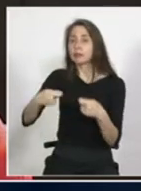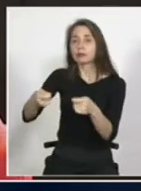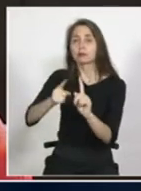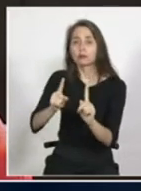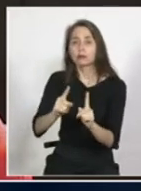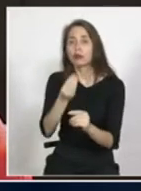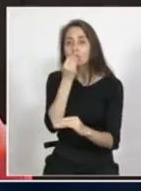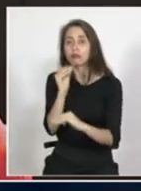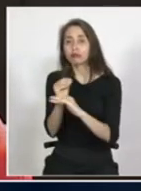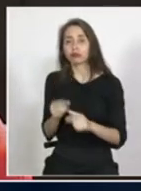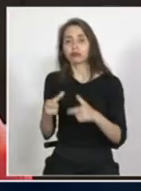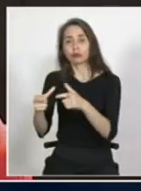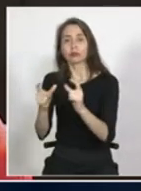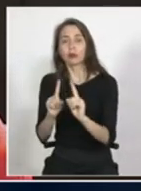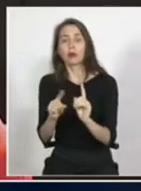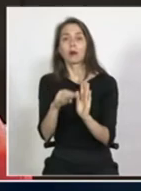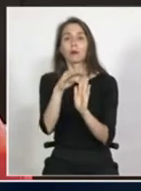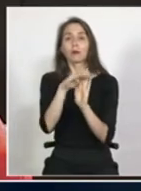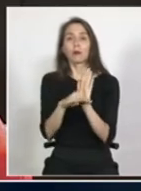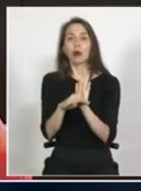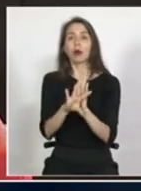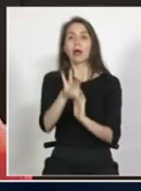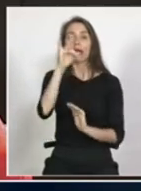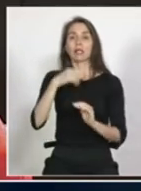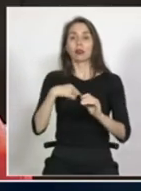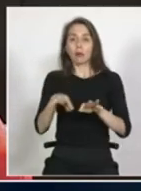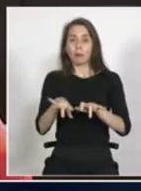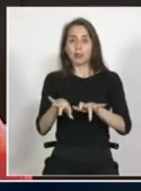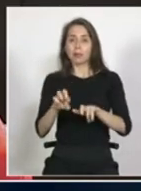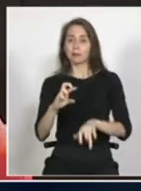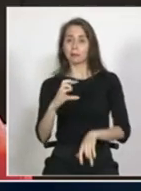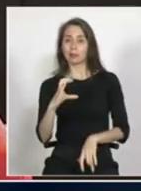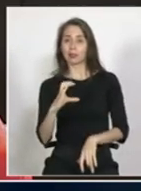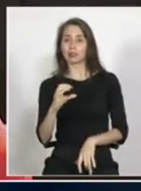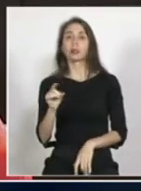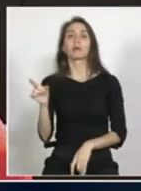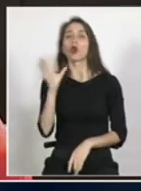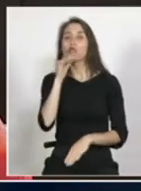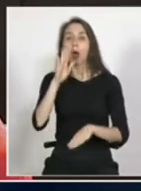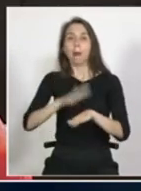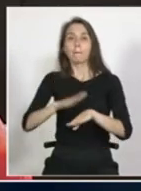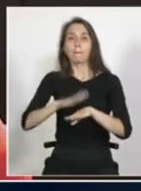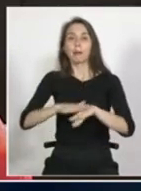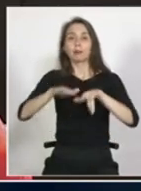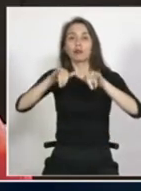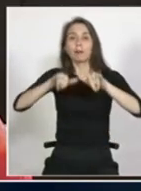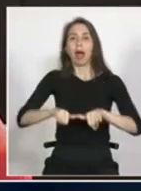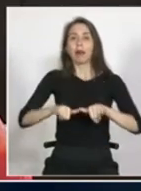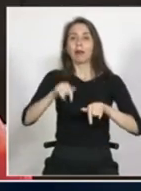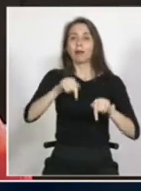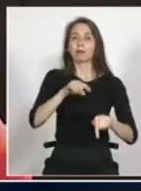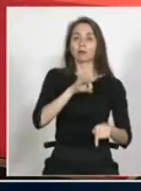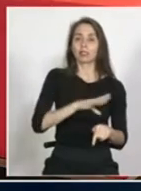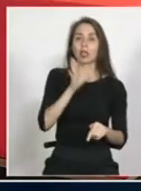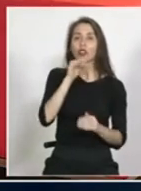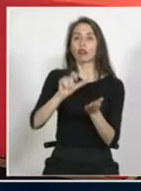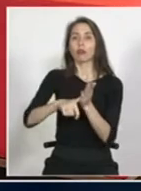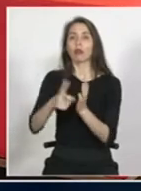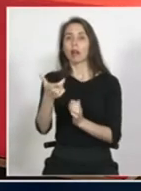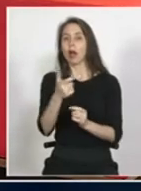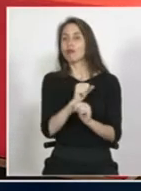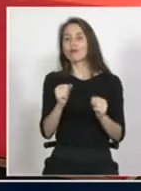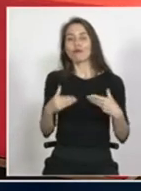alimentación, el programa El Hijo Mi PC, dado que no tenían permiso de residencia o cédula de identidad.